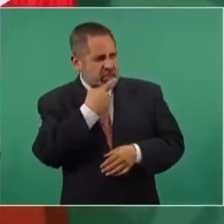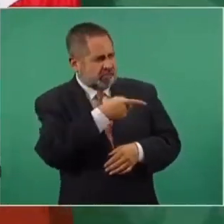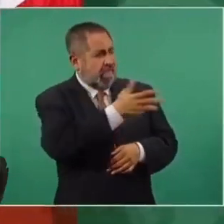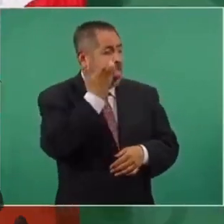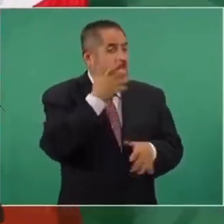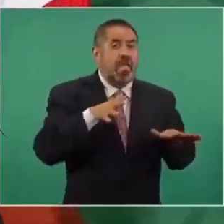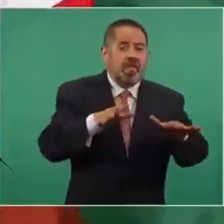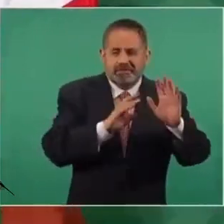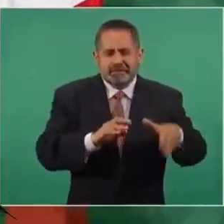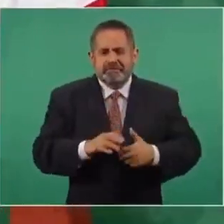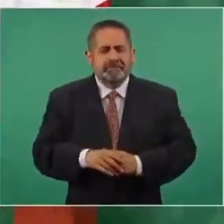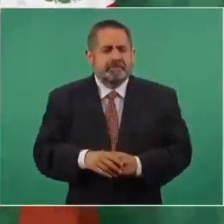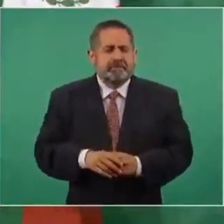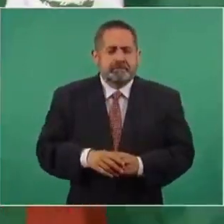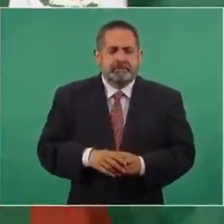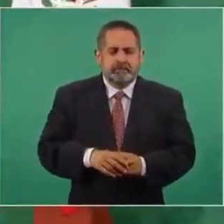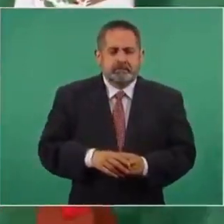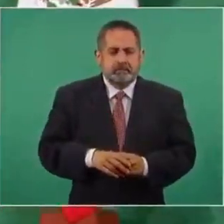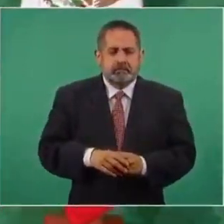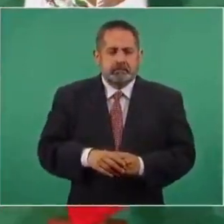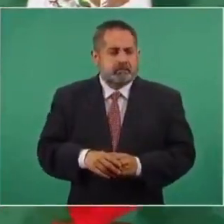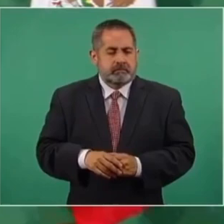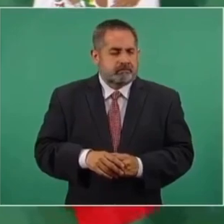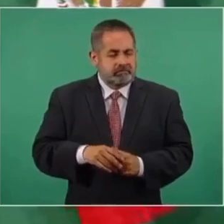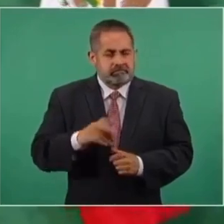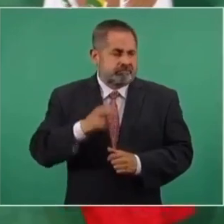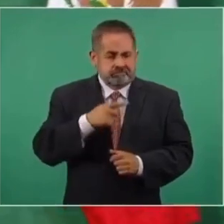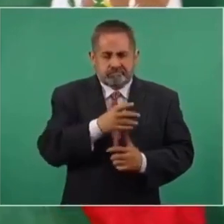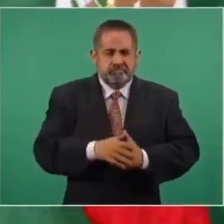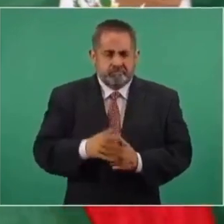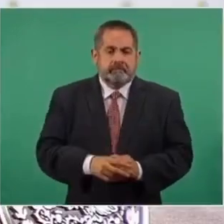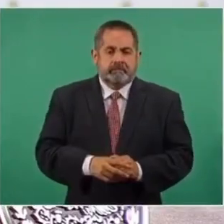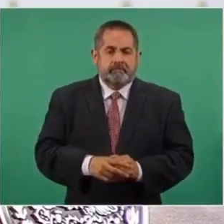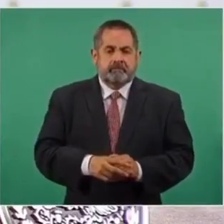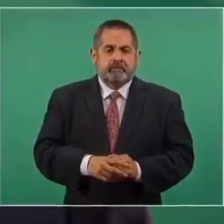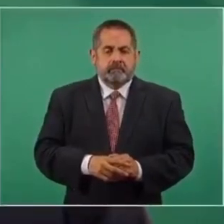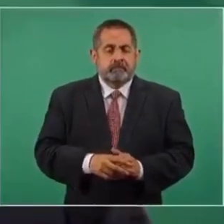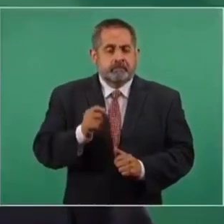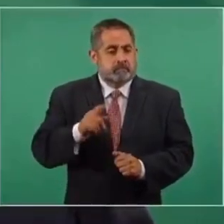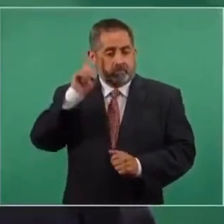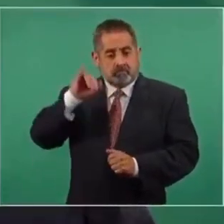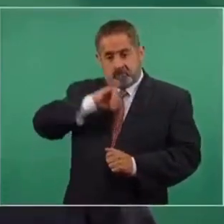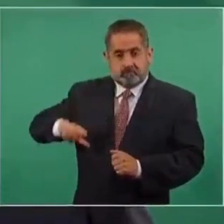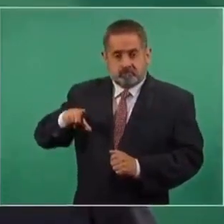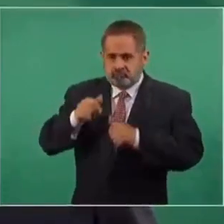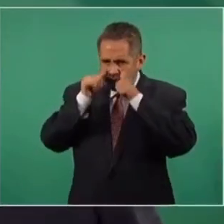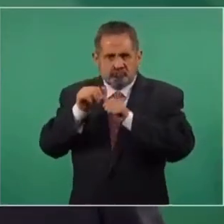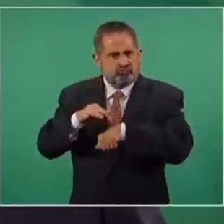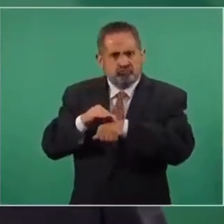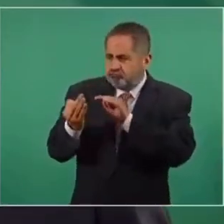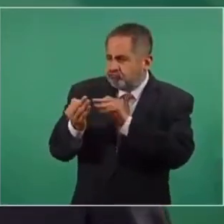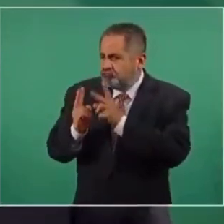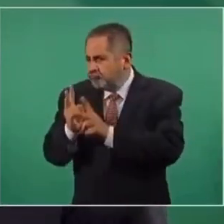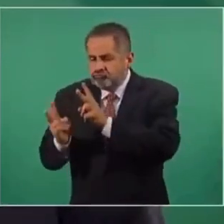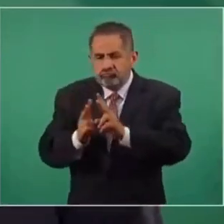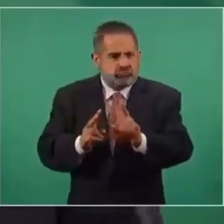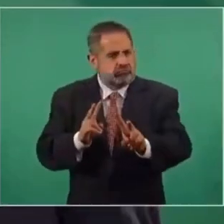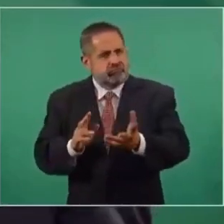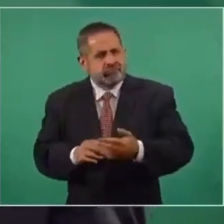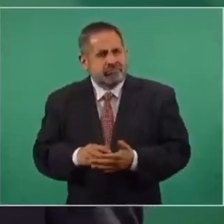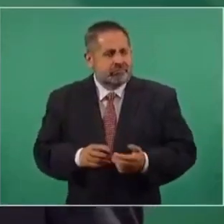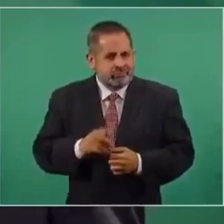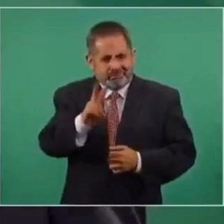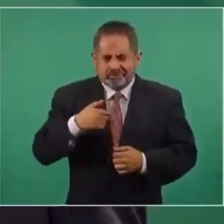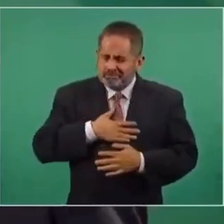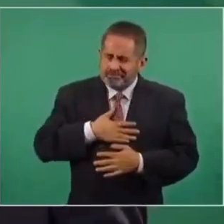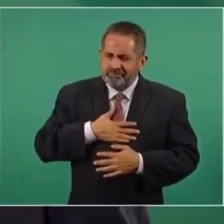la verdad o cuando menos eso es lo que yo pienso. La jefa de gobierno está atendiendo personalmente y nos causa mucho dolor.